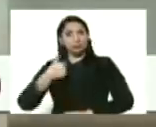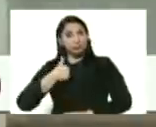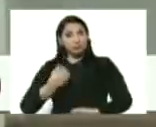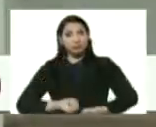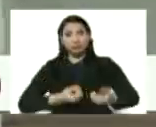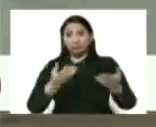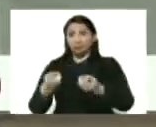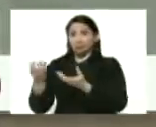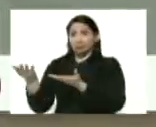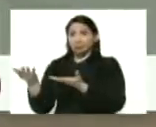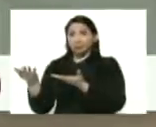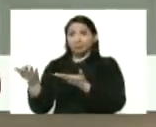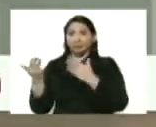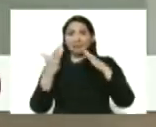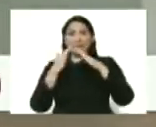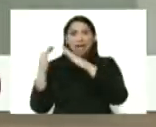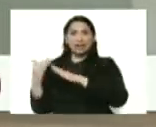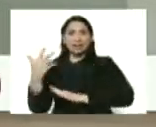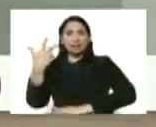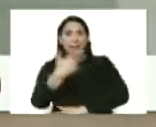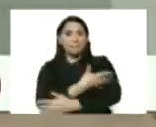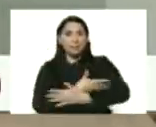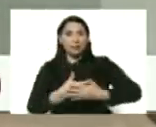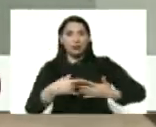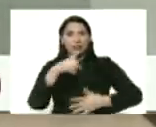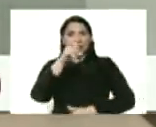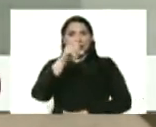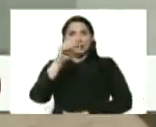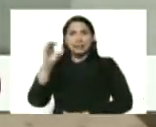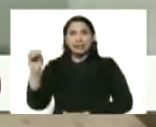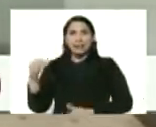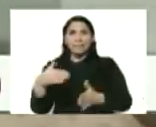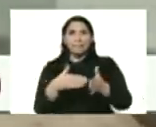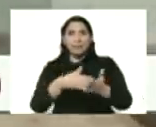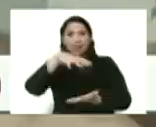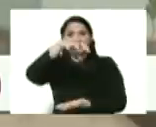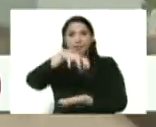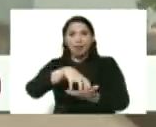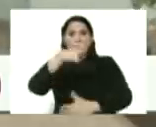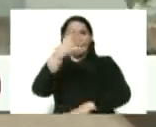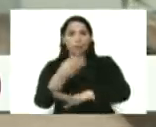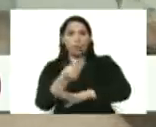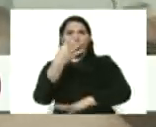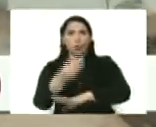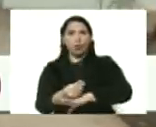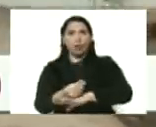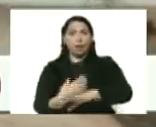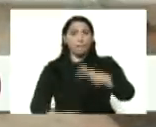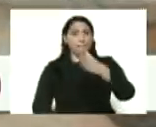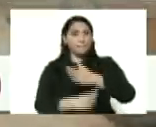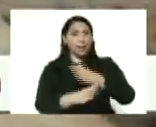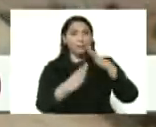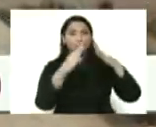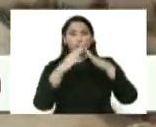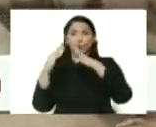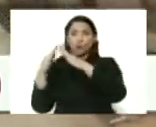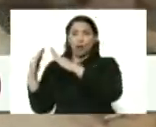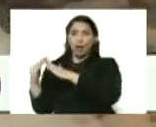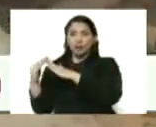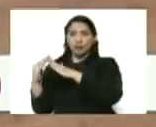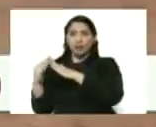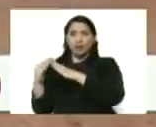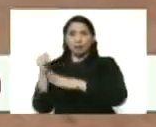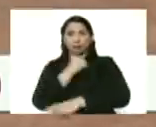entregar la vivienda 3.100.000. Estado Monagas. Vamos a la vivienda de la